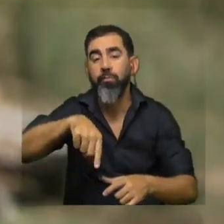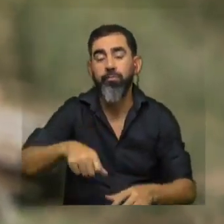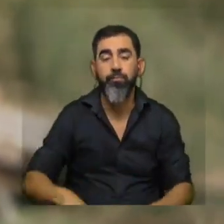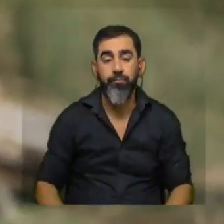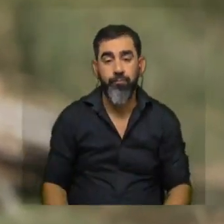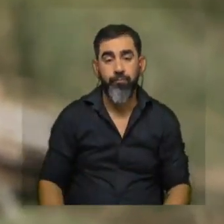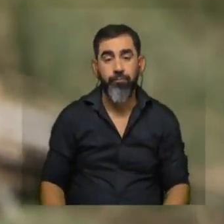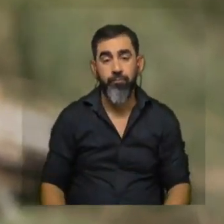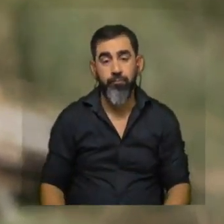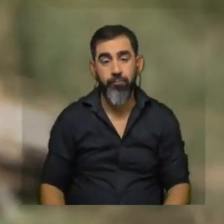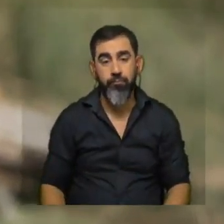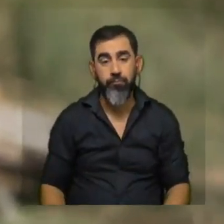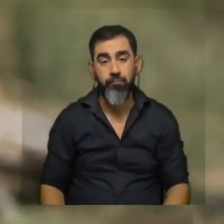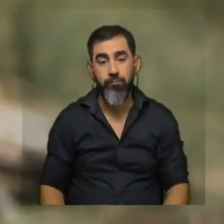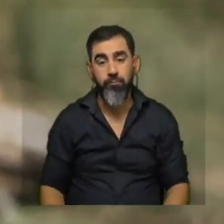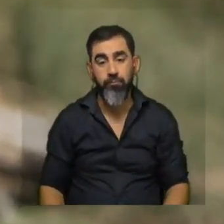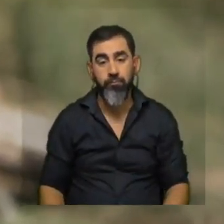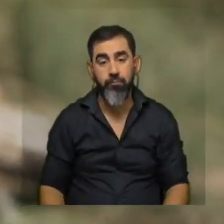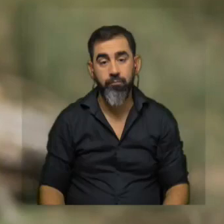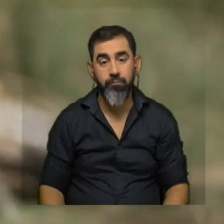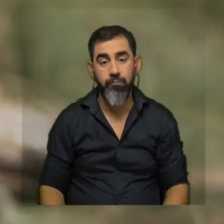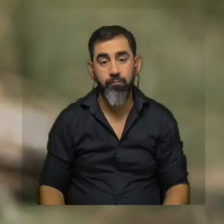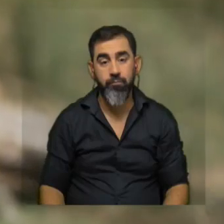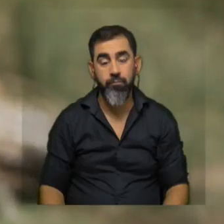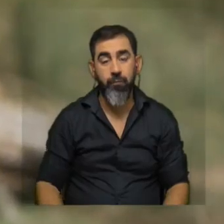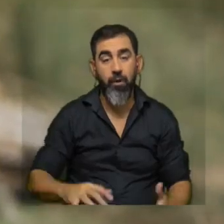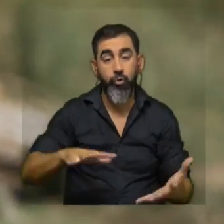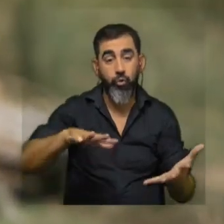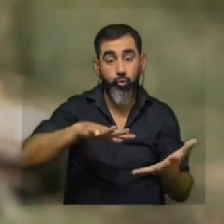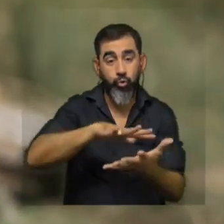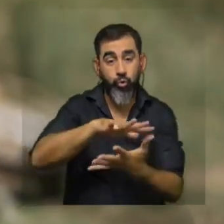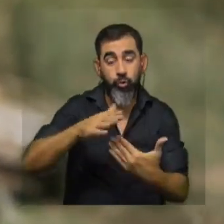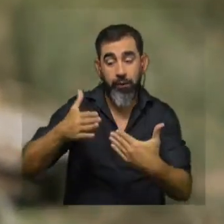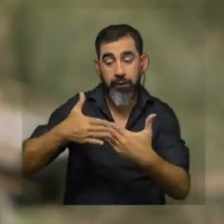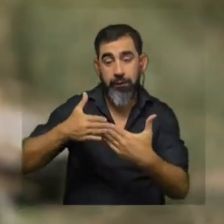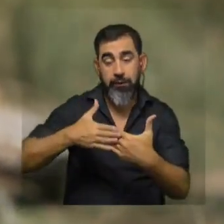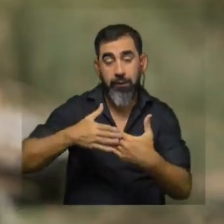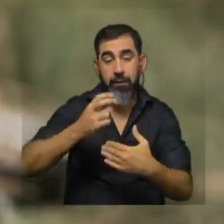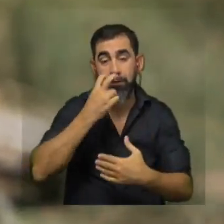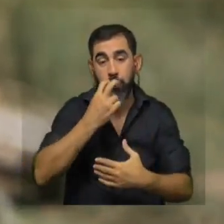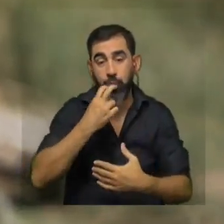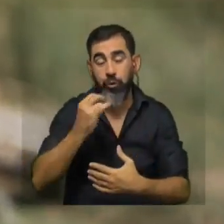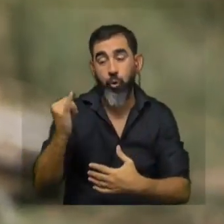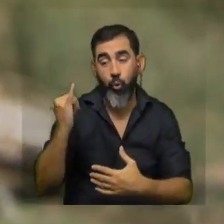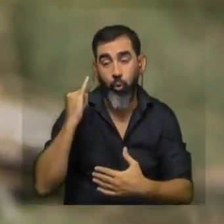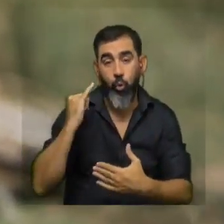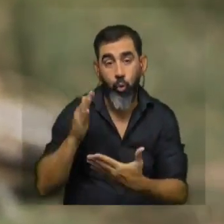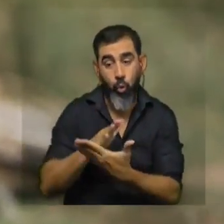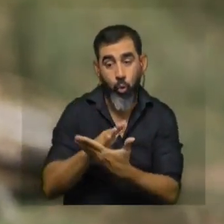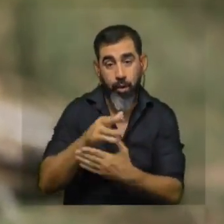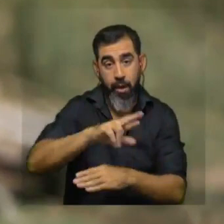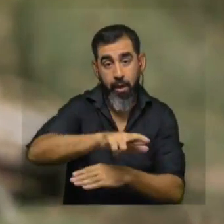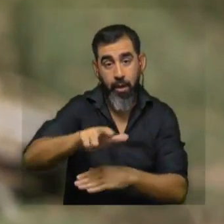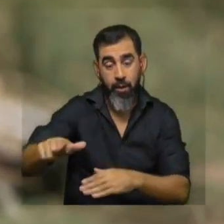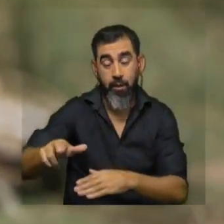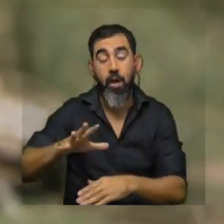Y ahí nos encontramos en que la zona que se encuentra pegada a la costa de San José y Colonia tendría